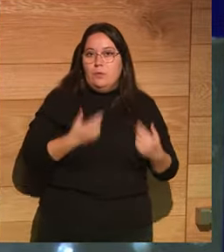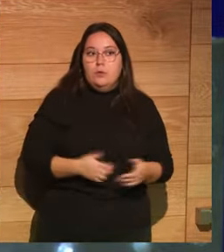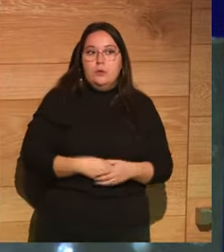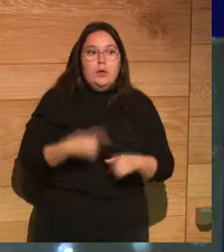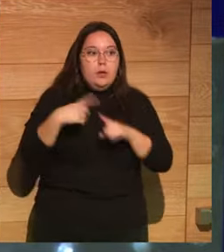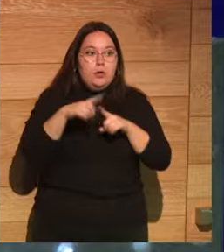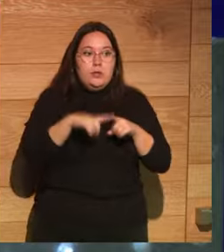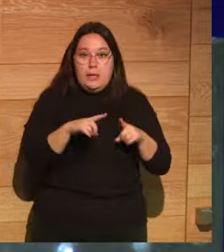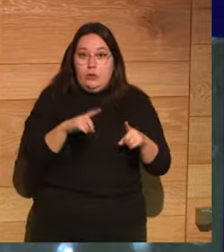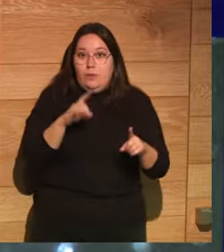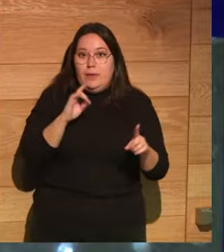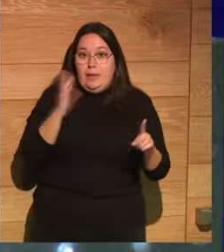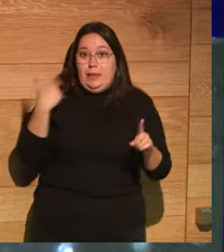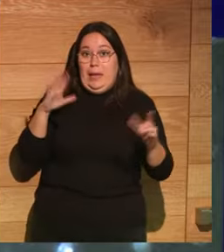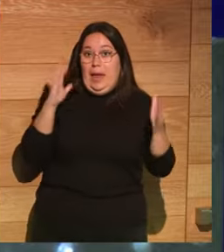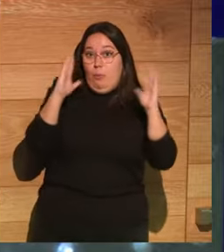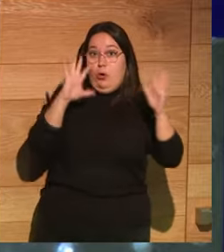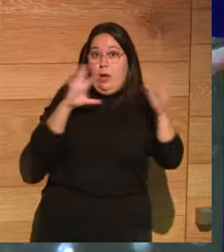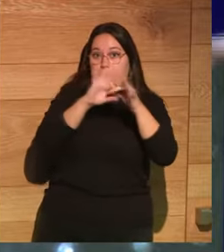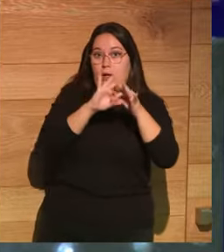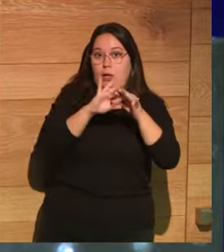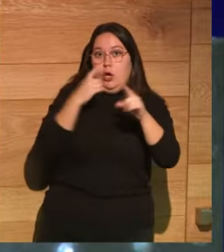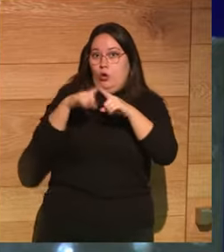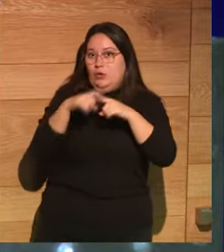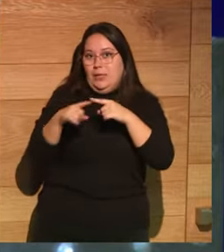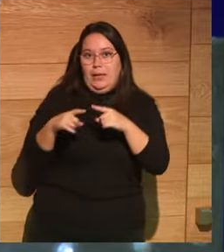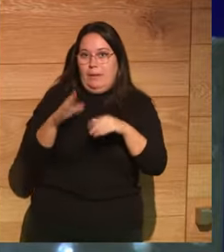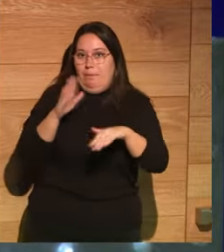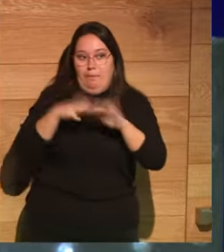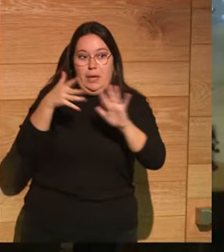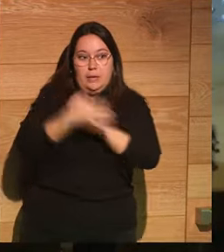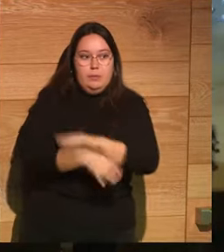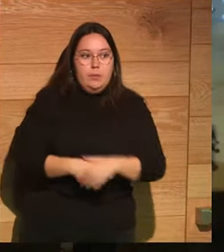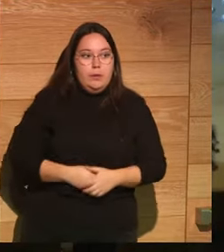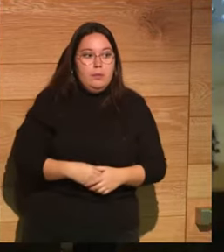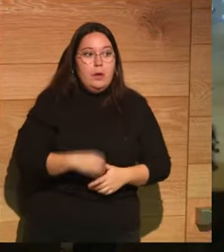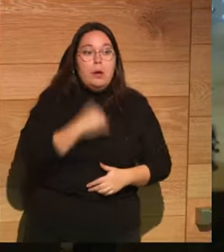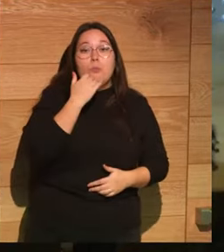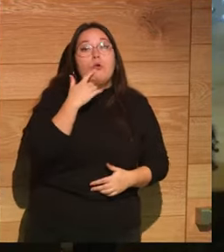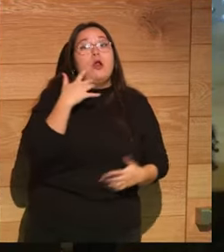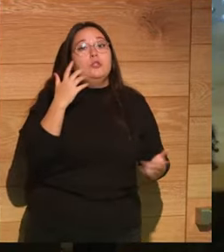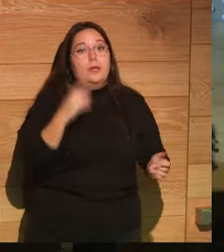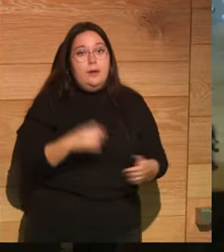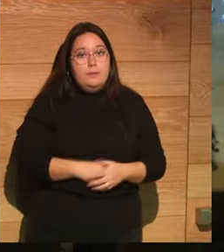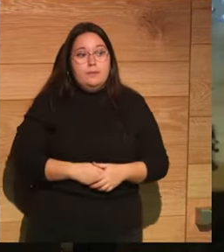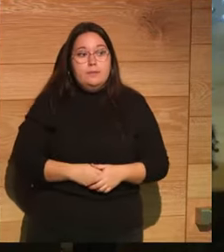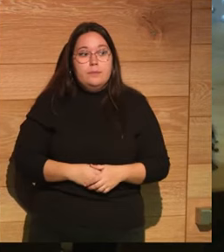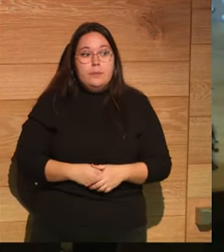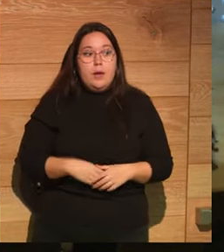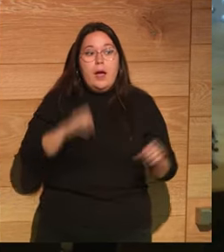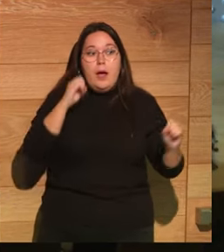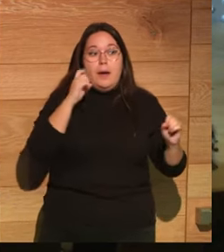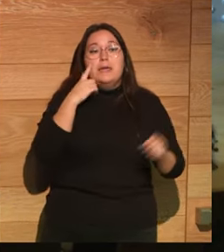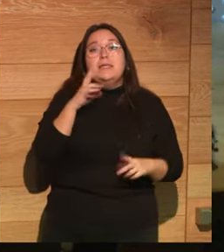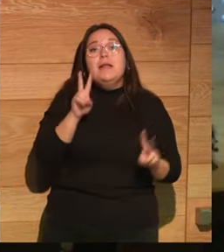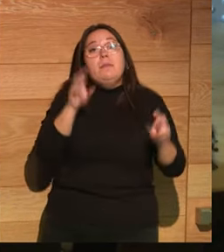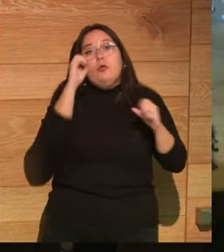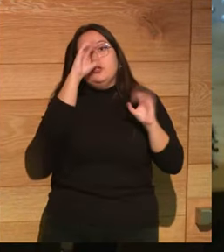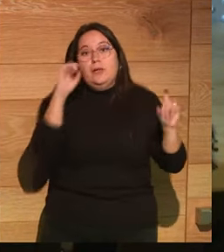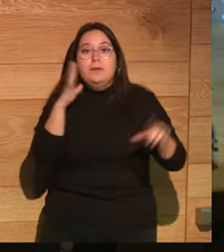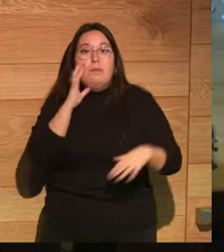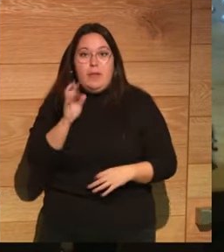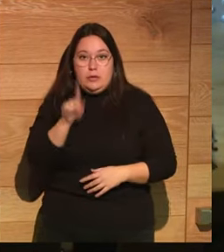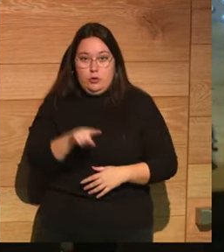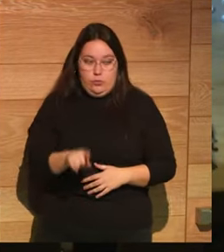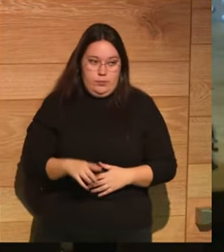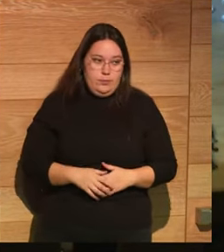cosas que son propias de su tiempo y cosas que no pasan de moda jamás por algo será a ver si lo de los extraterrestres va a ser verdad a ver si van a estar